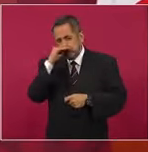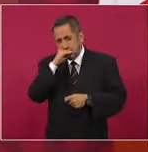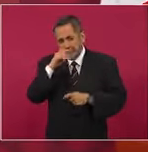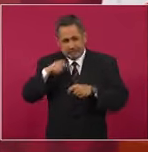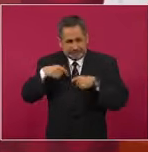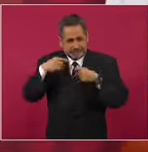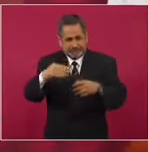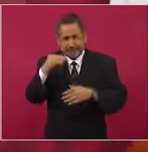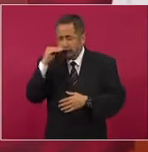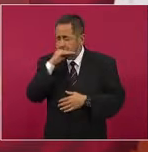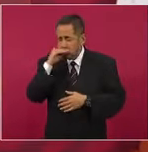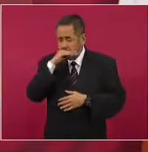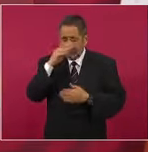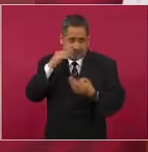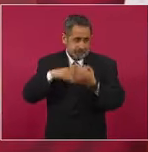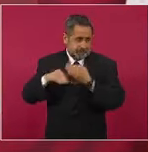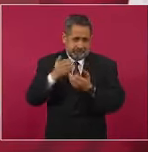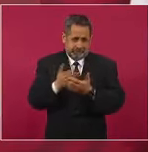médica gratuita.